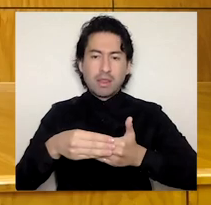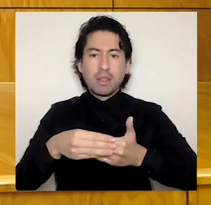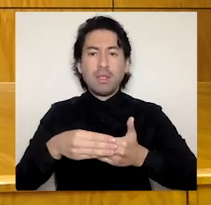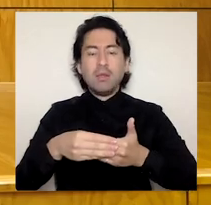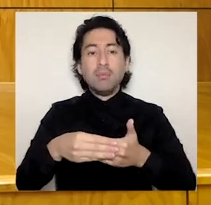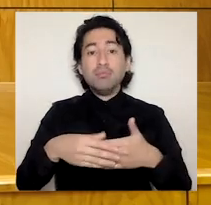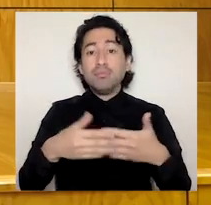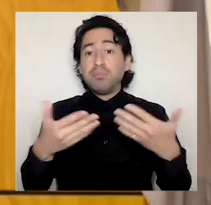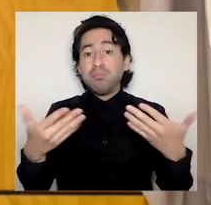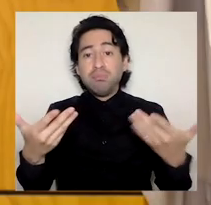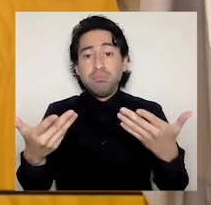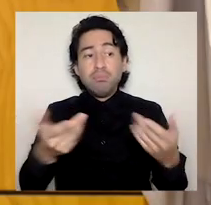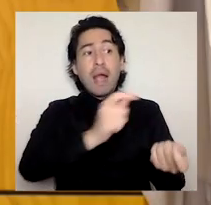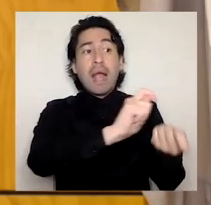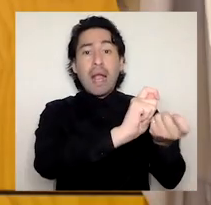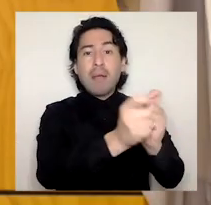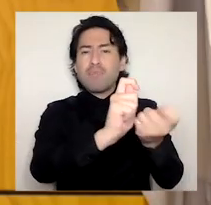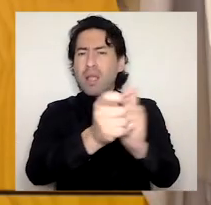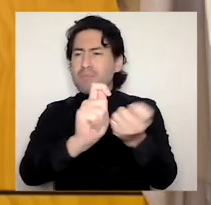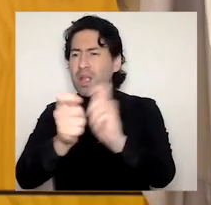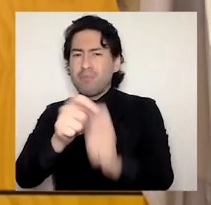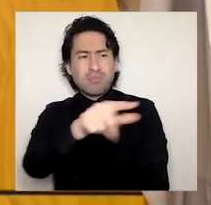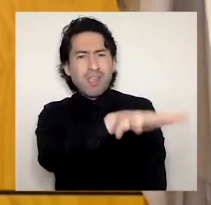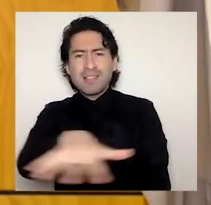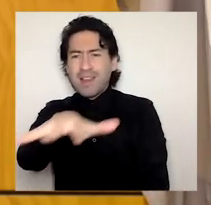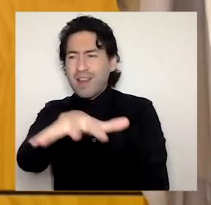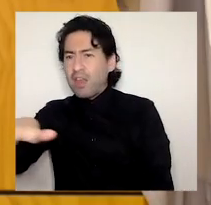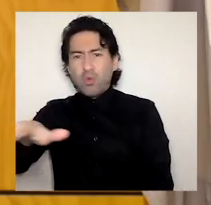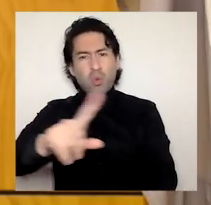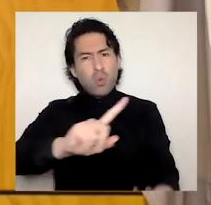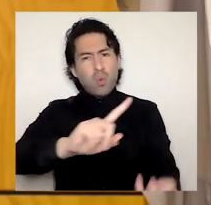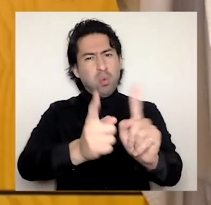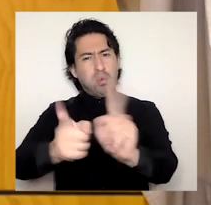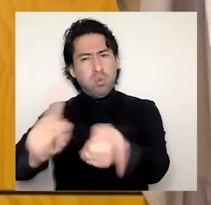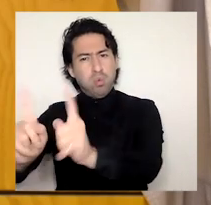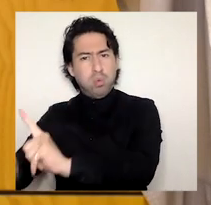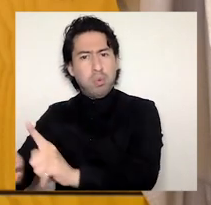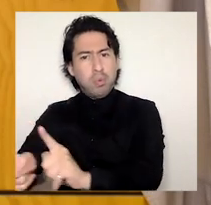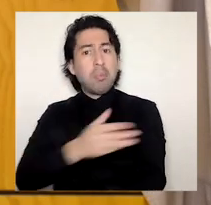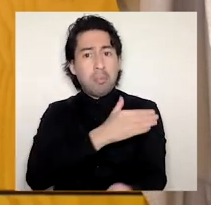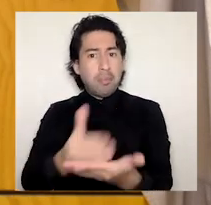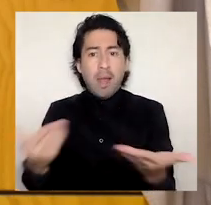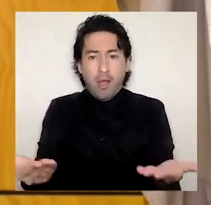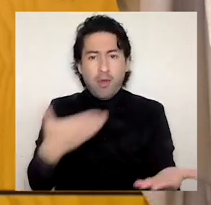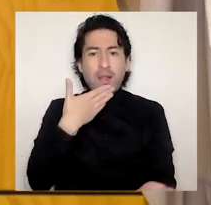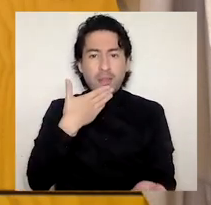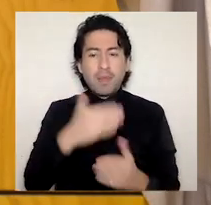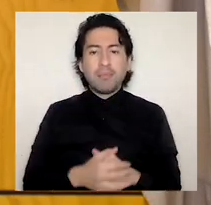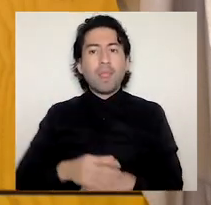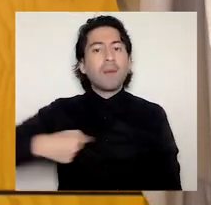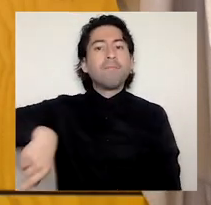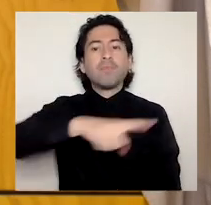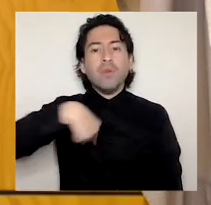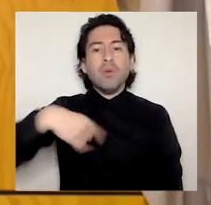en que nos encontramos, incluso en la actualidad. Como universidad estatal y pública, continuaremos